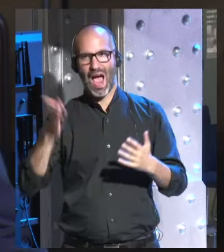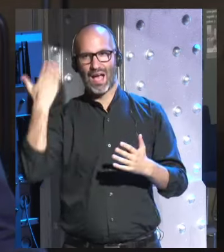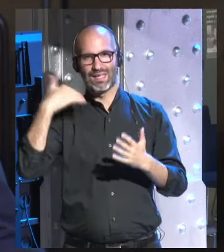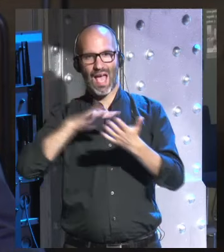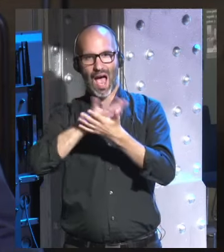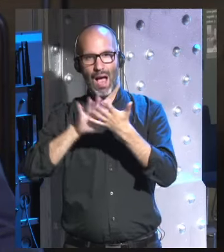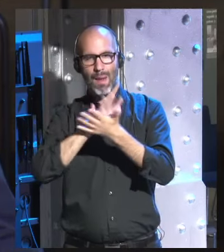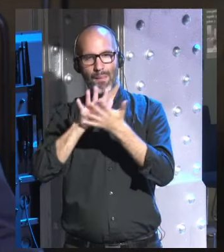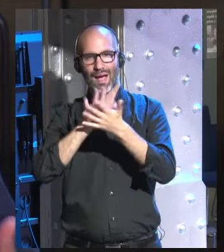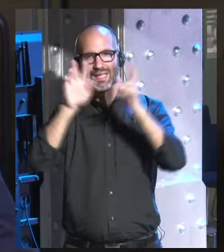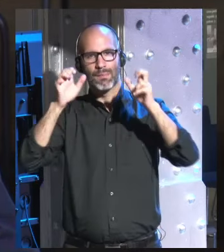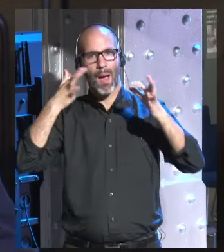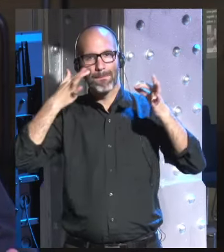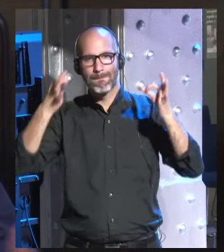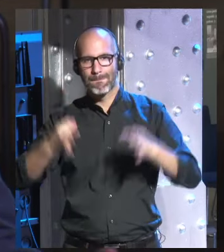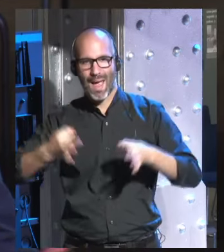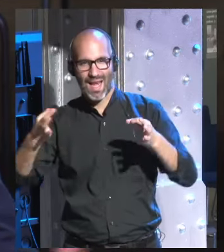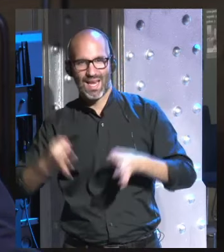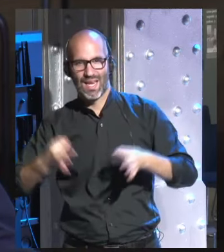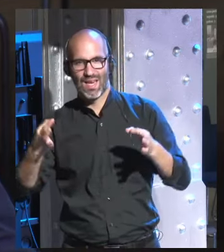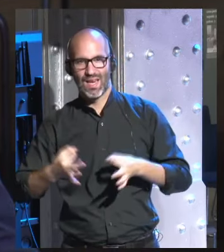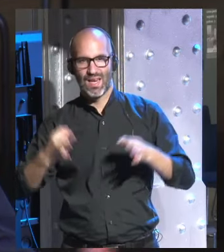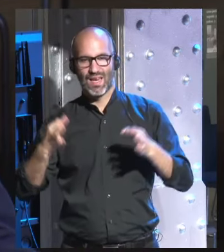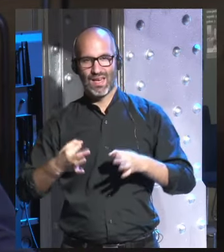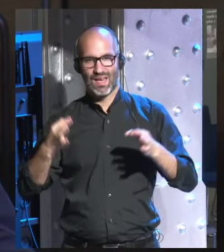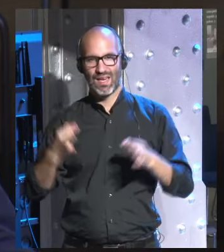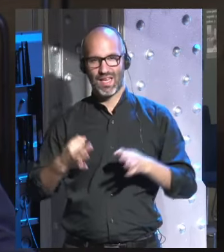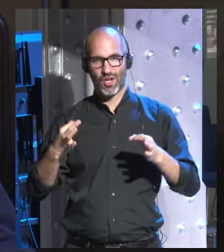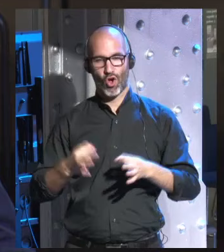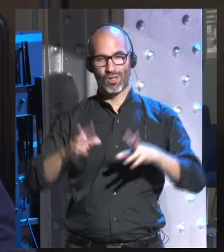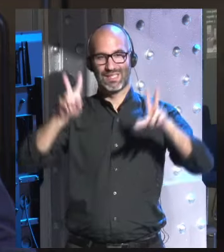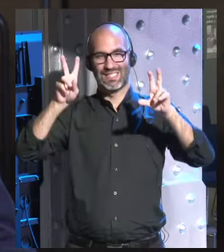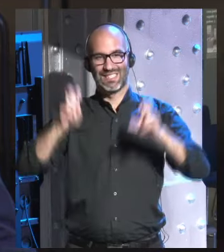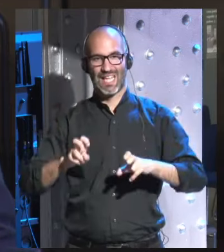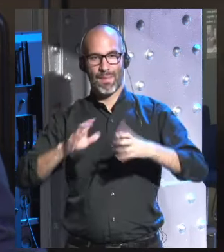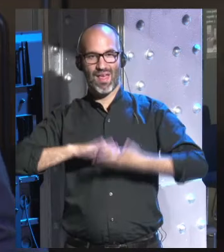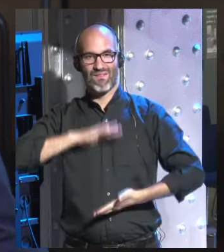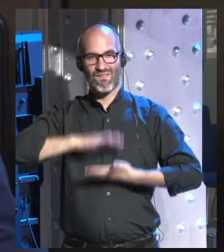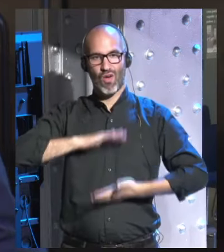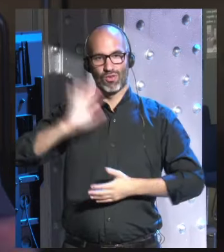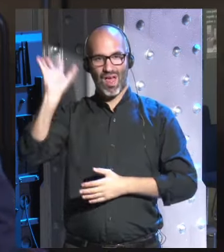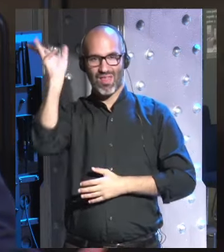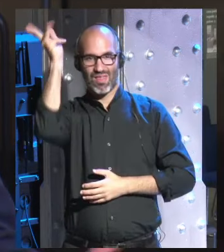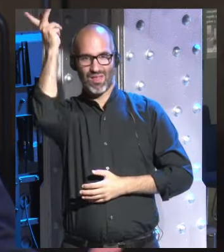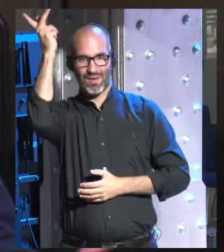de los peligros inherentes a la adquisición de esas facultades divinas